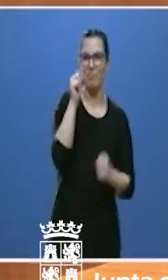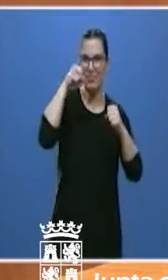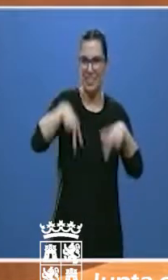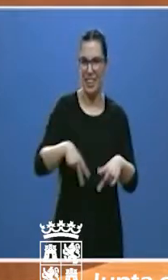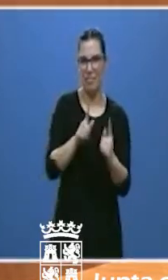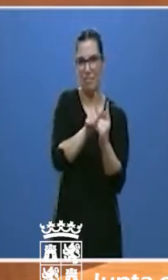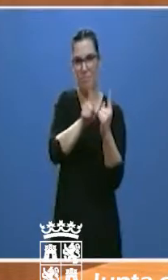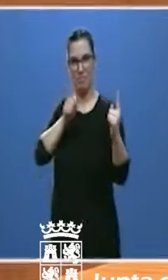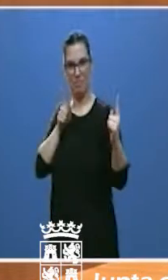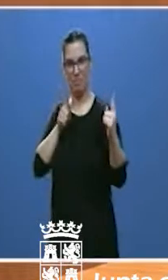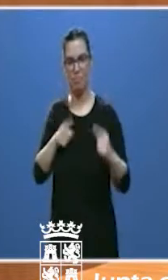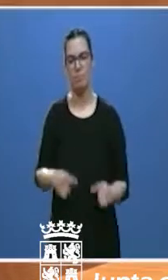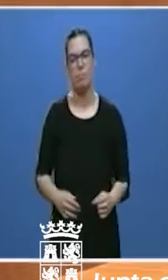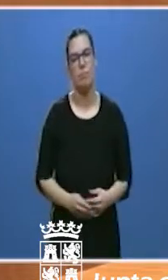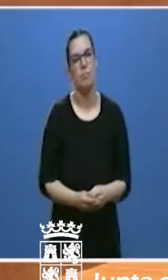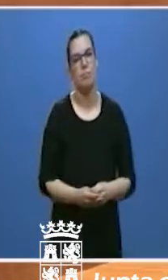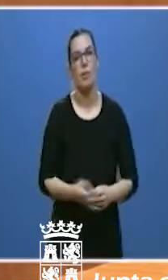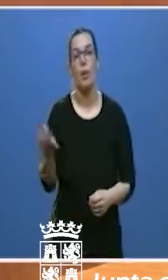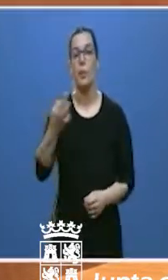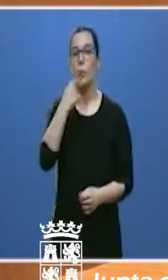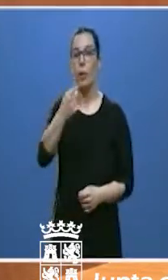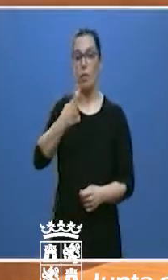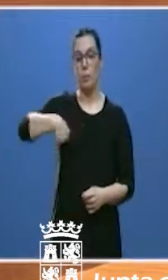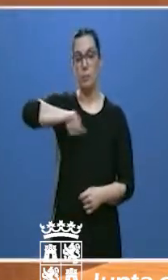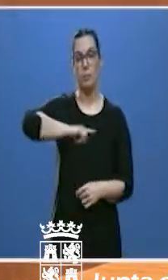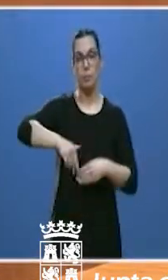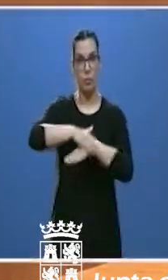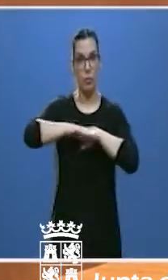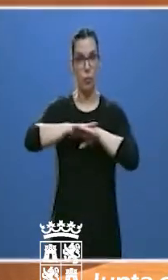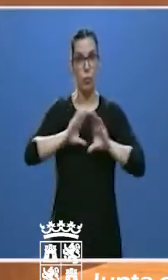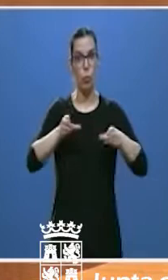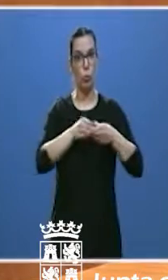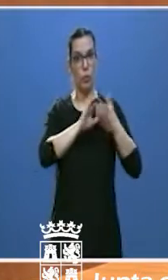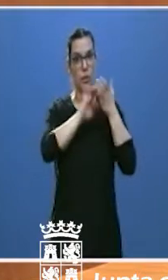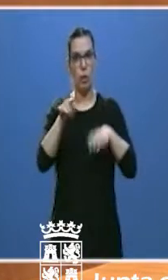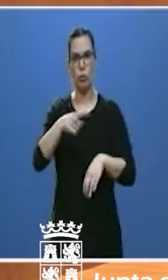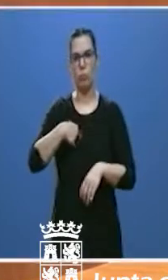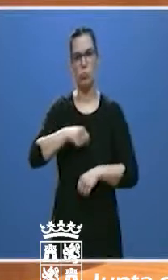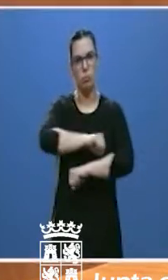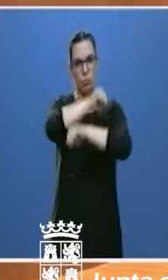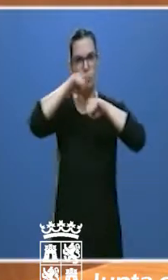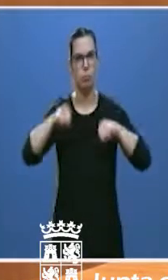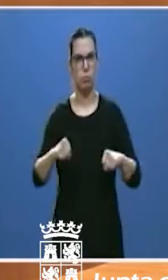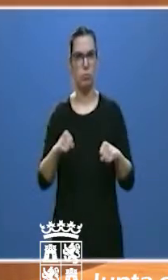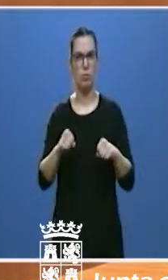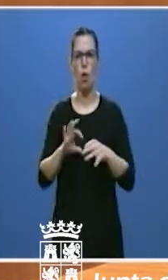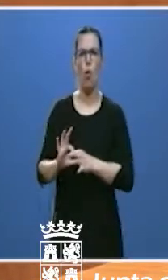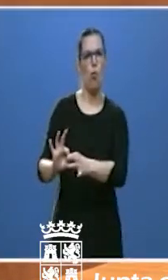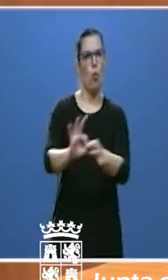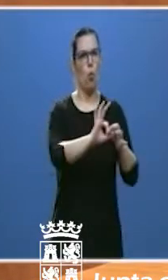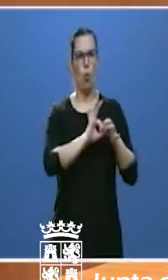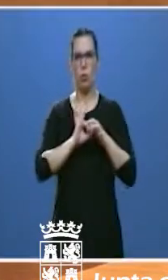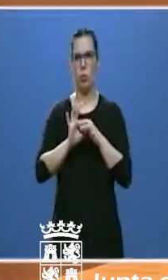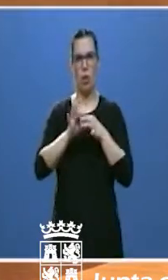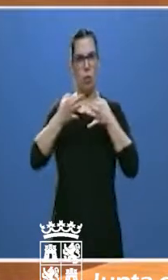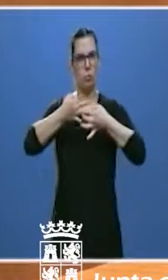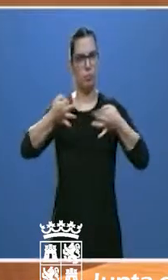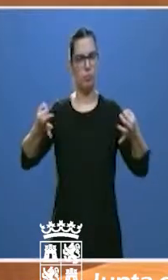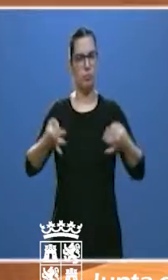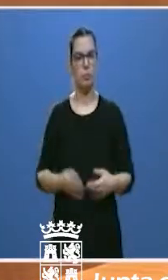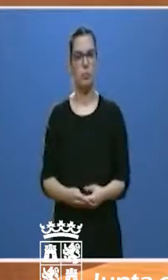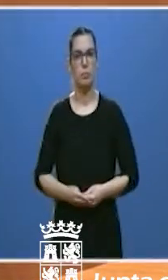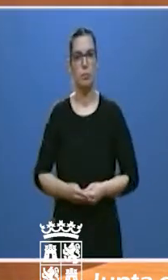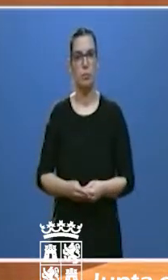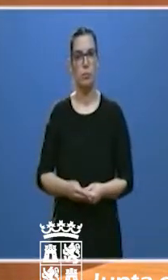Tengo que decir que este Gobierno, la Junta de Castilla y León, es un Gobierno sólido y está cohesionado. Al igual